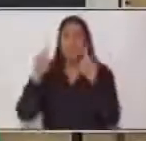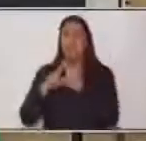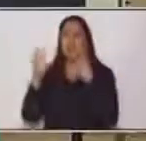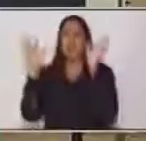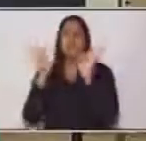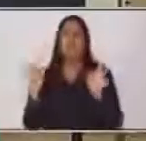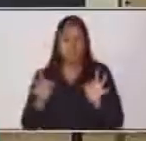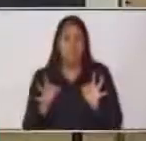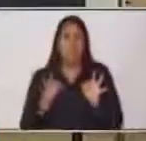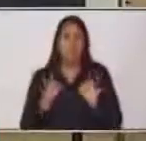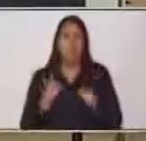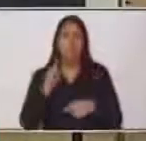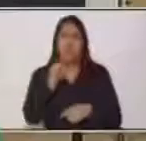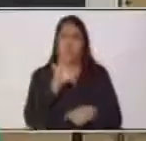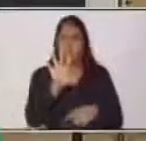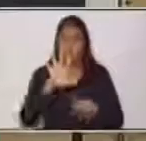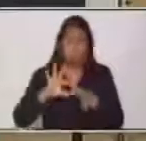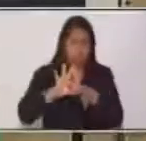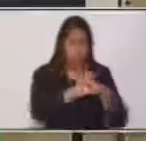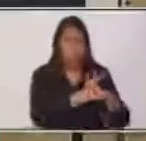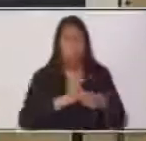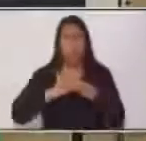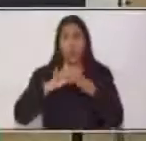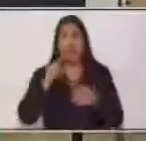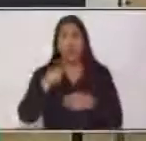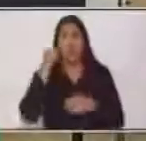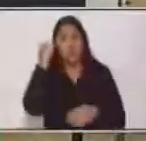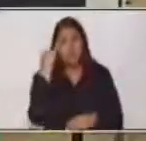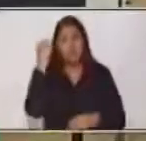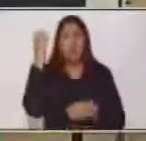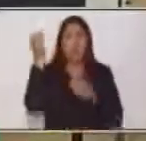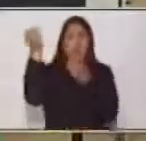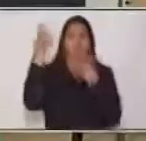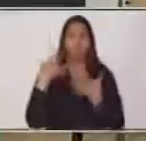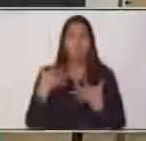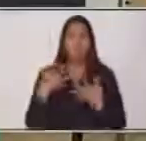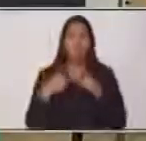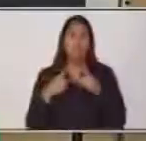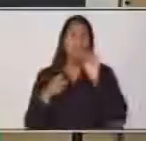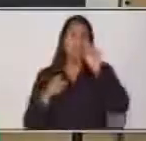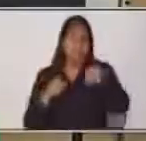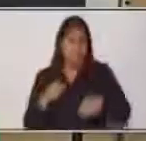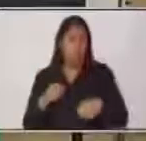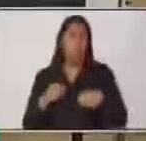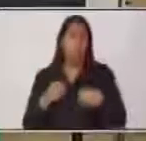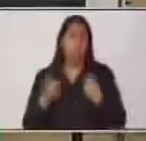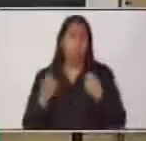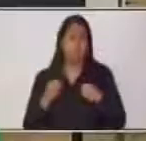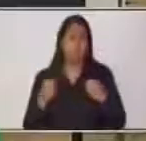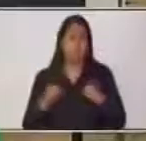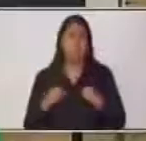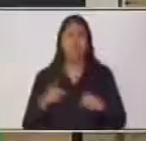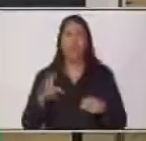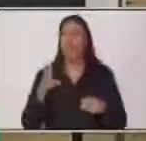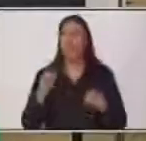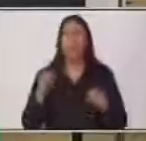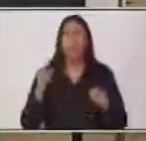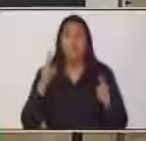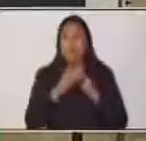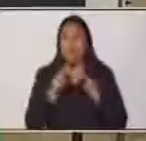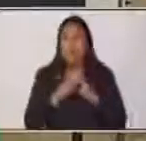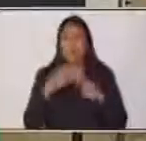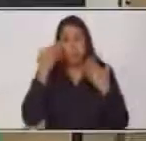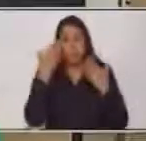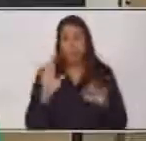organizadores que usted pueda conocer, los puede aplicar. Si en caso usted no conoce ciertos organizadores que yo